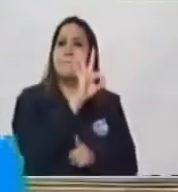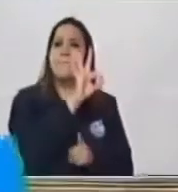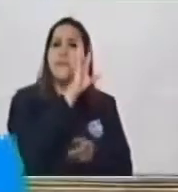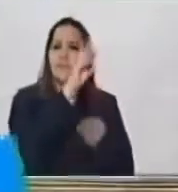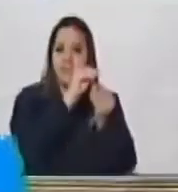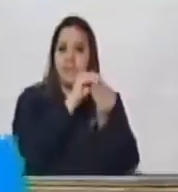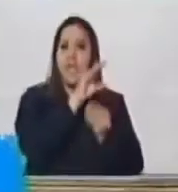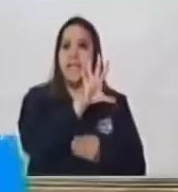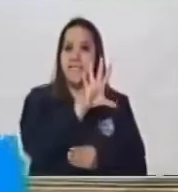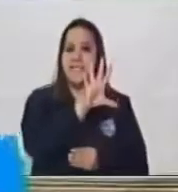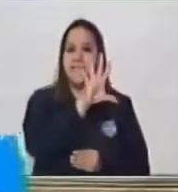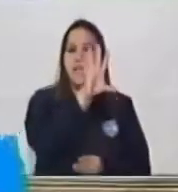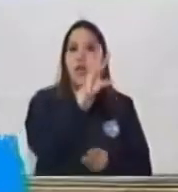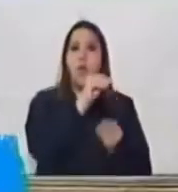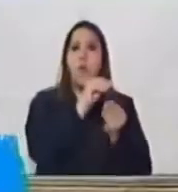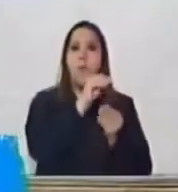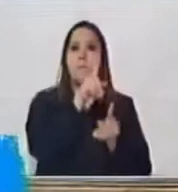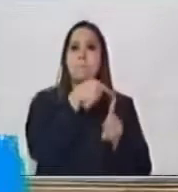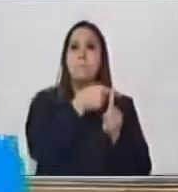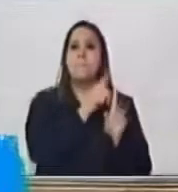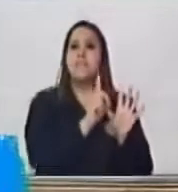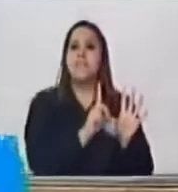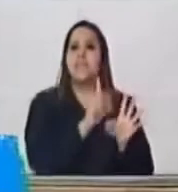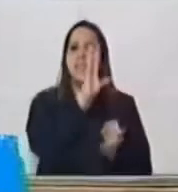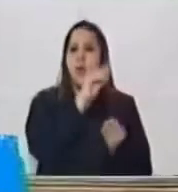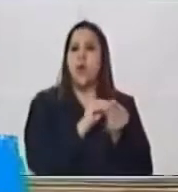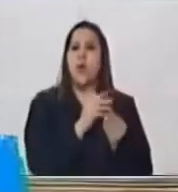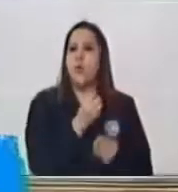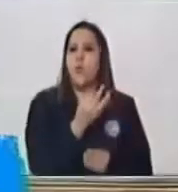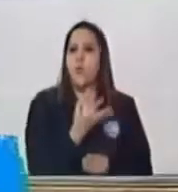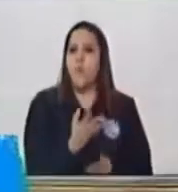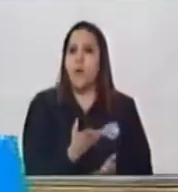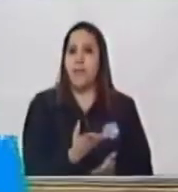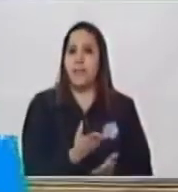5 5 más 6 ¿Cuánto es?